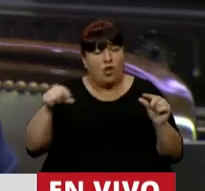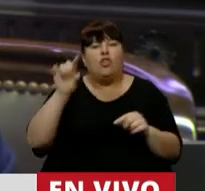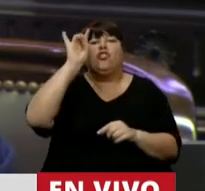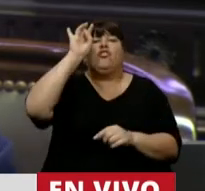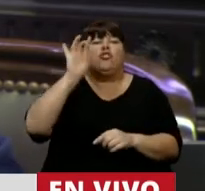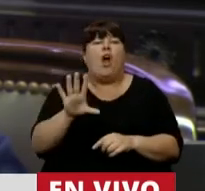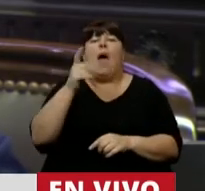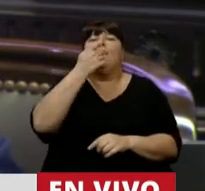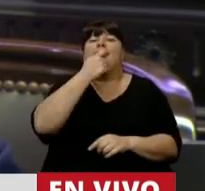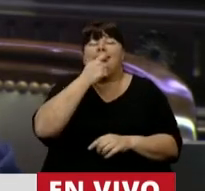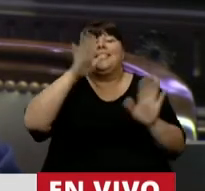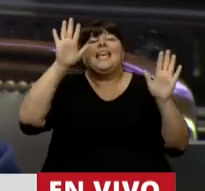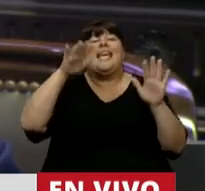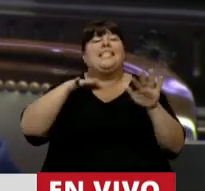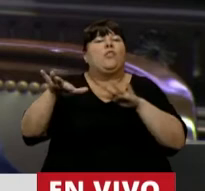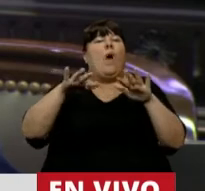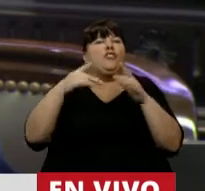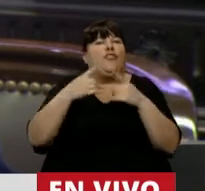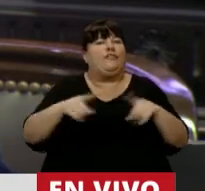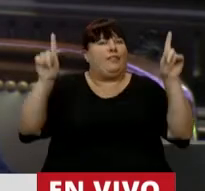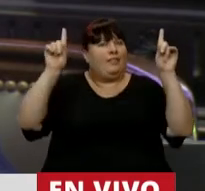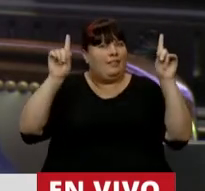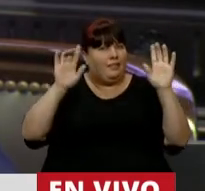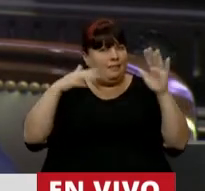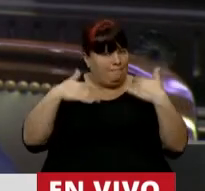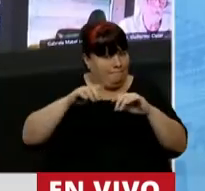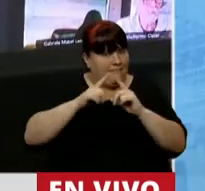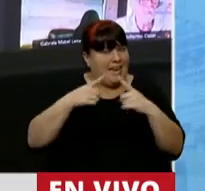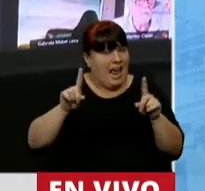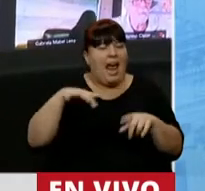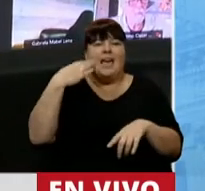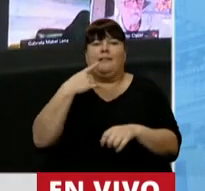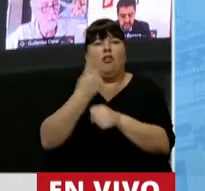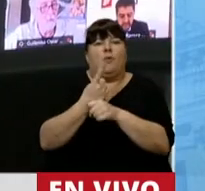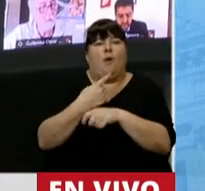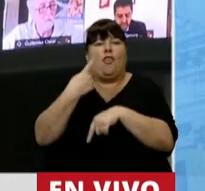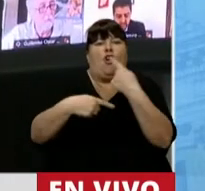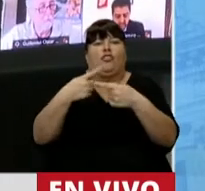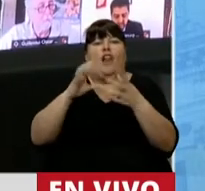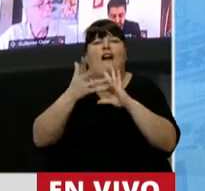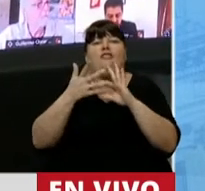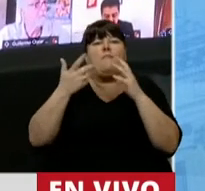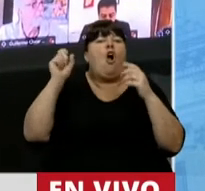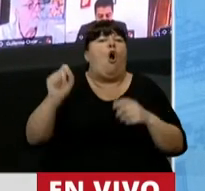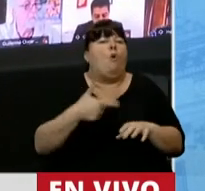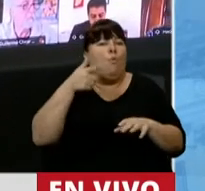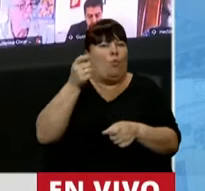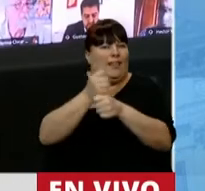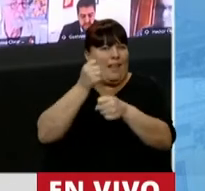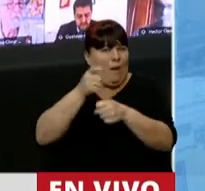solamente cuando circunstancias excepcionales hicieran imposible seguir los trámites ordinarios